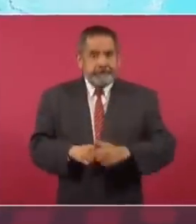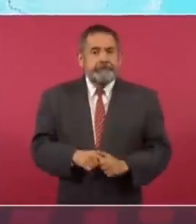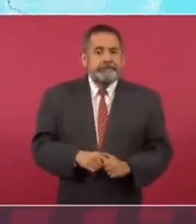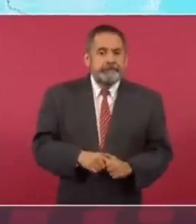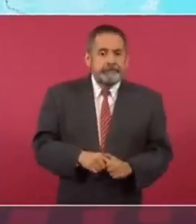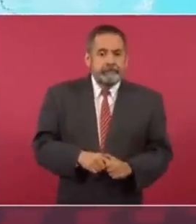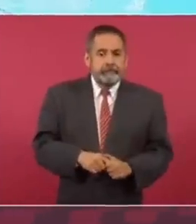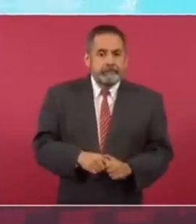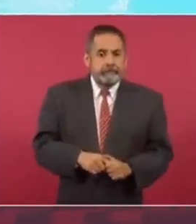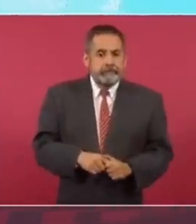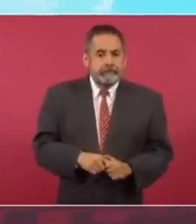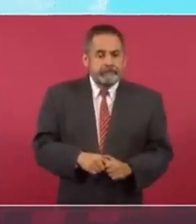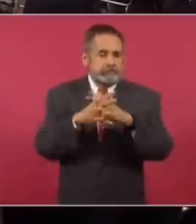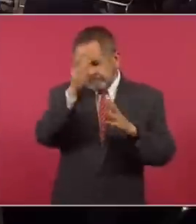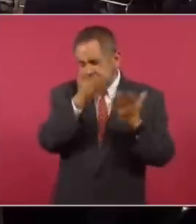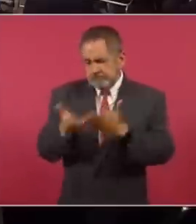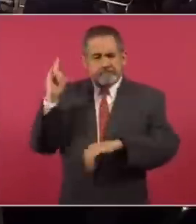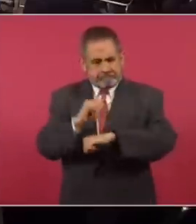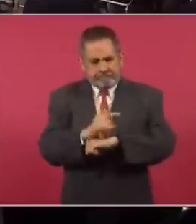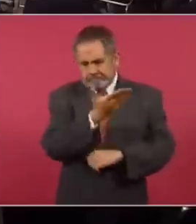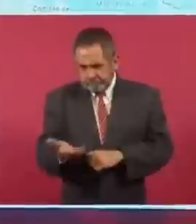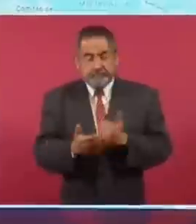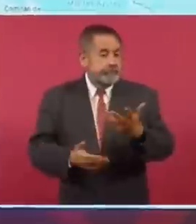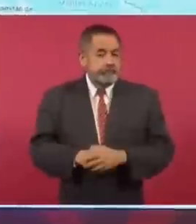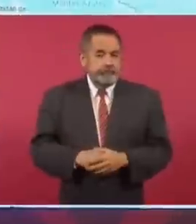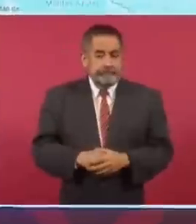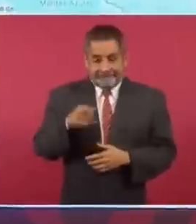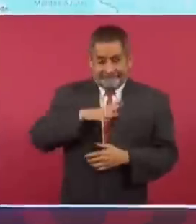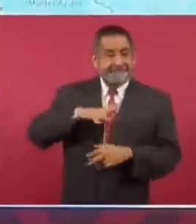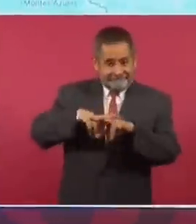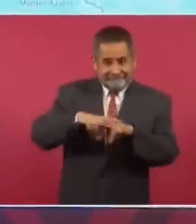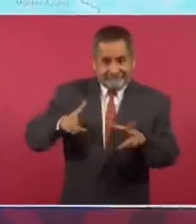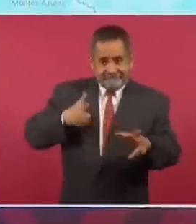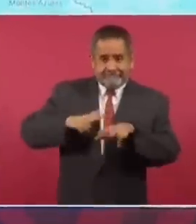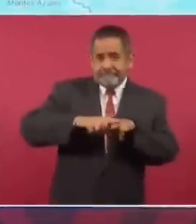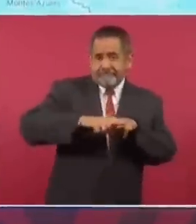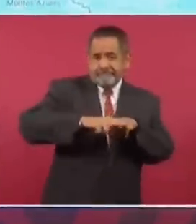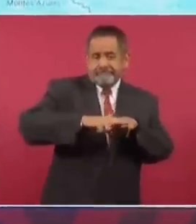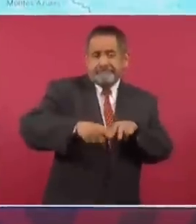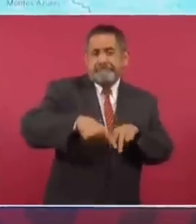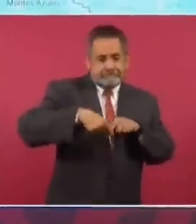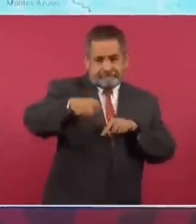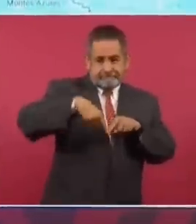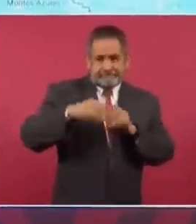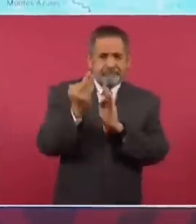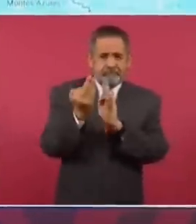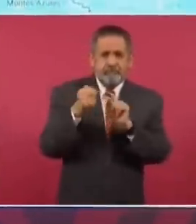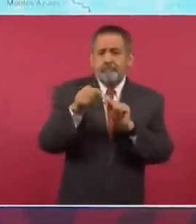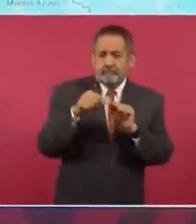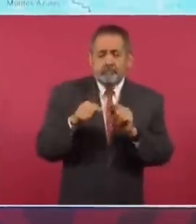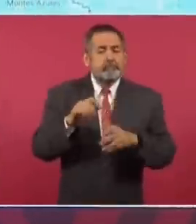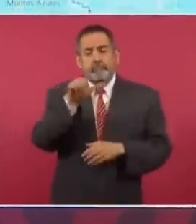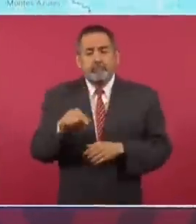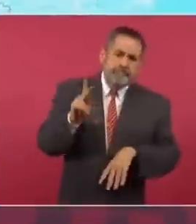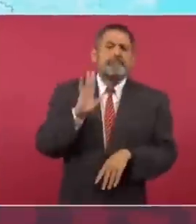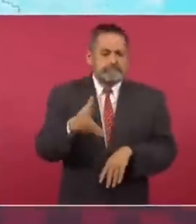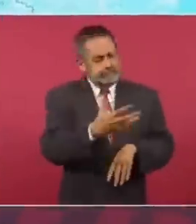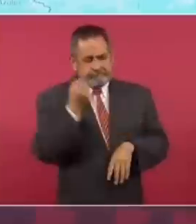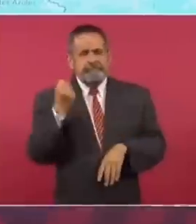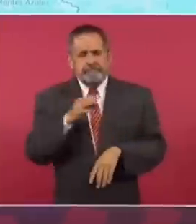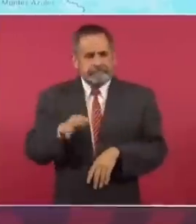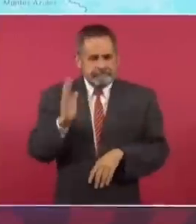concesión que se recuperó. Entonces existe este ferrocarril y luego el de Istepec.